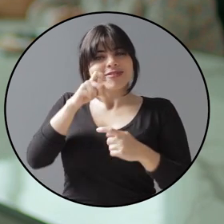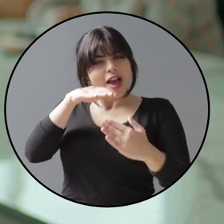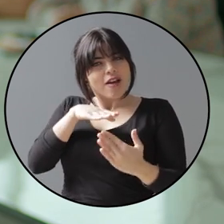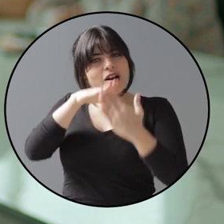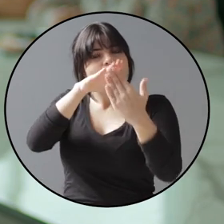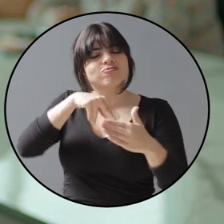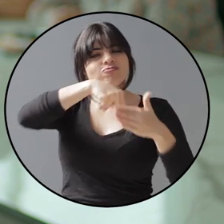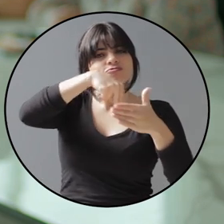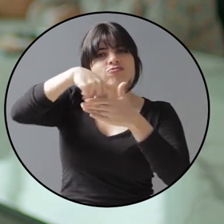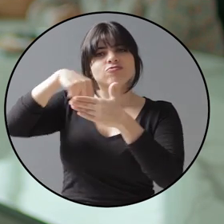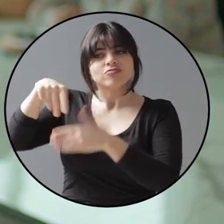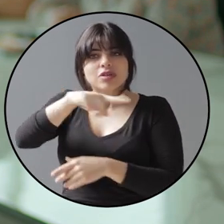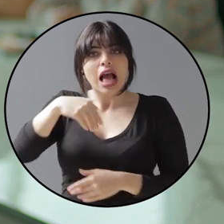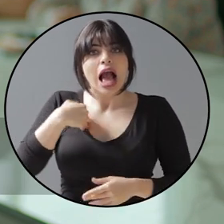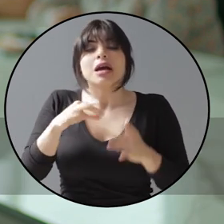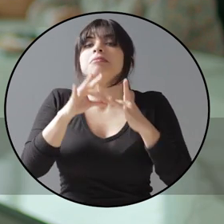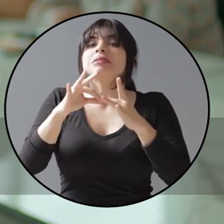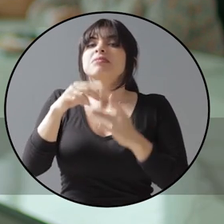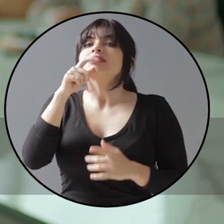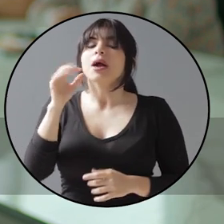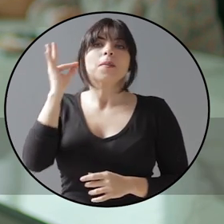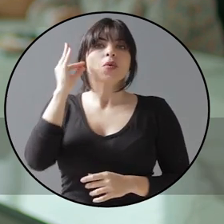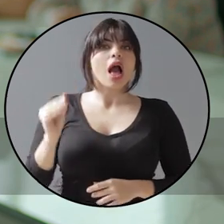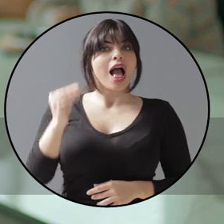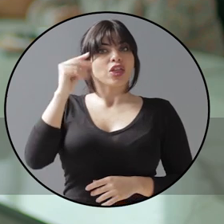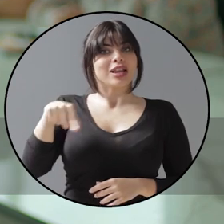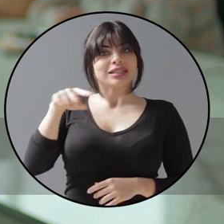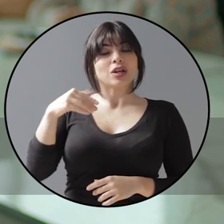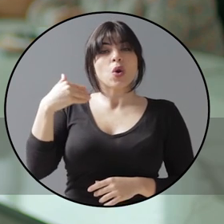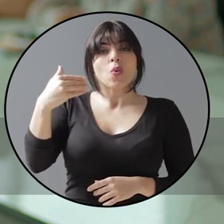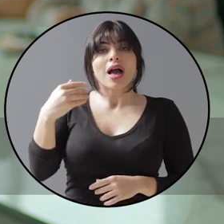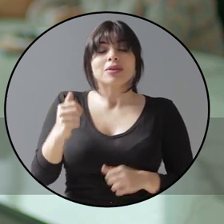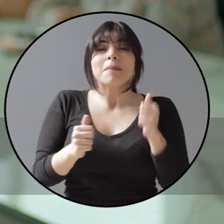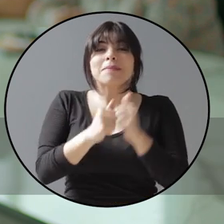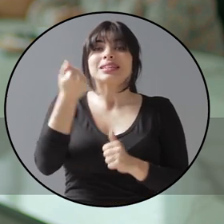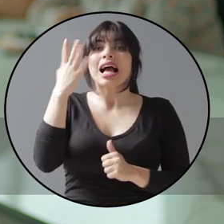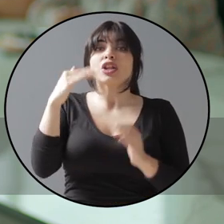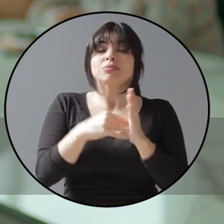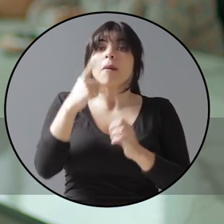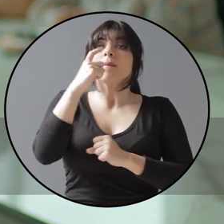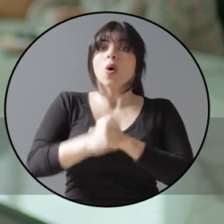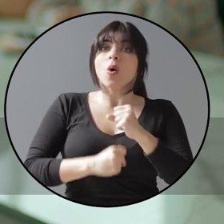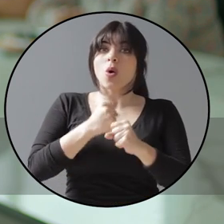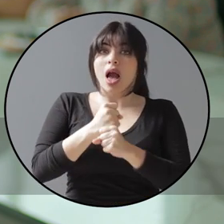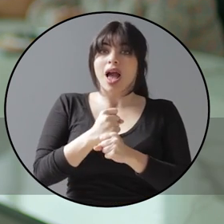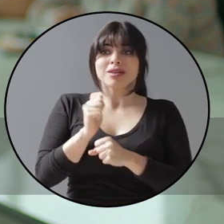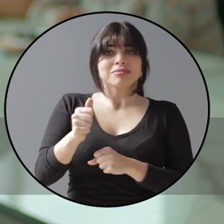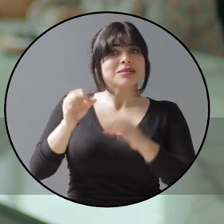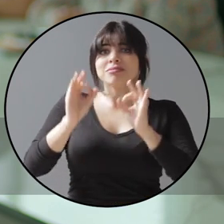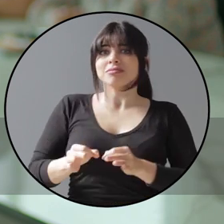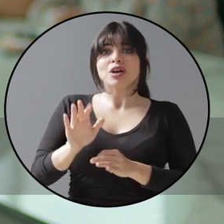enfrentar los obstáculos que tienen, particularmente las mujeres adolescentes, cuando más de 14.000 cada año no están